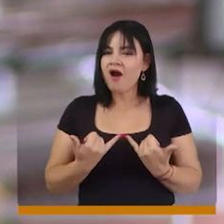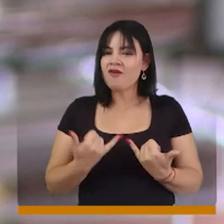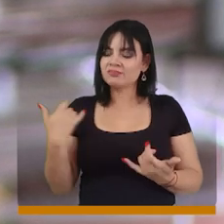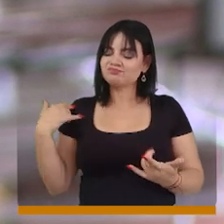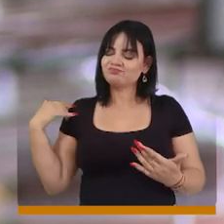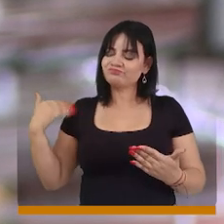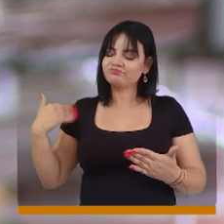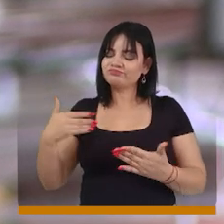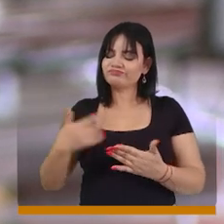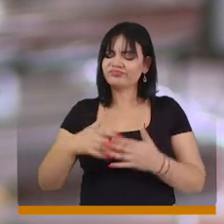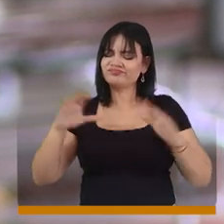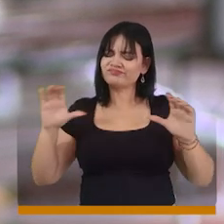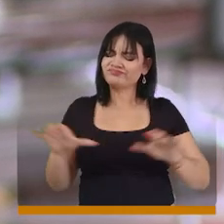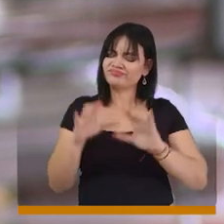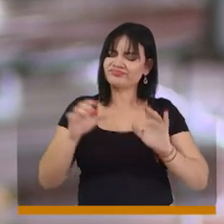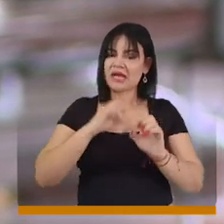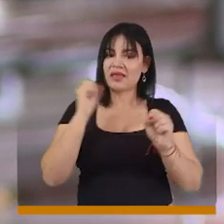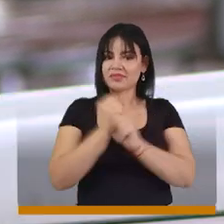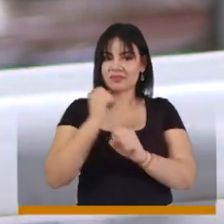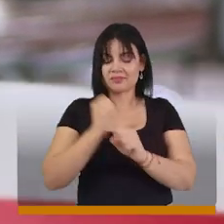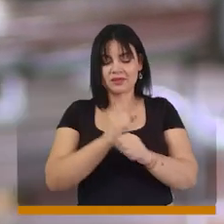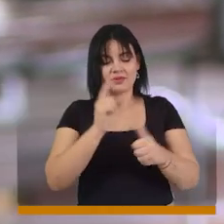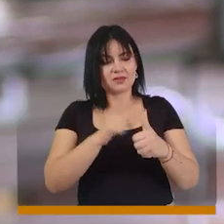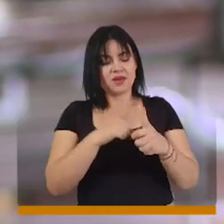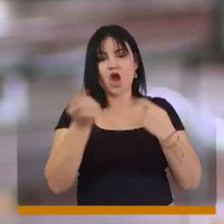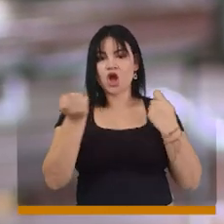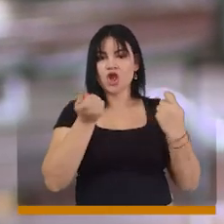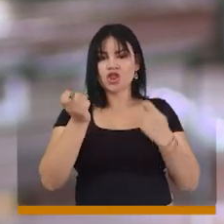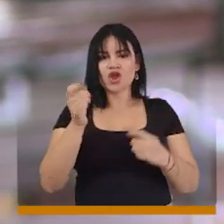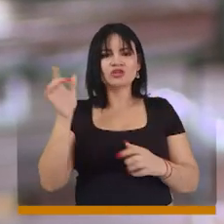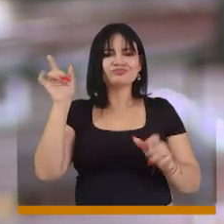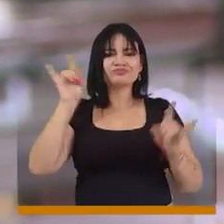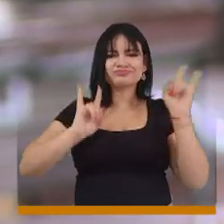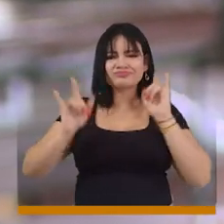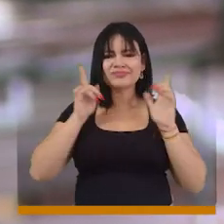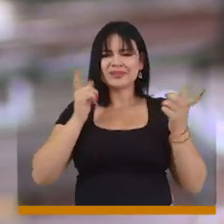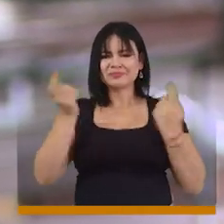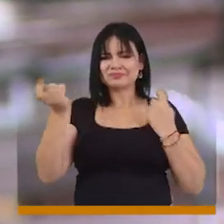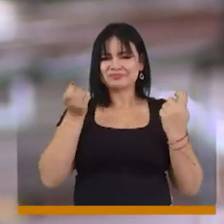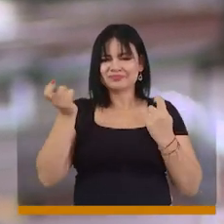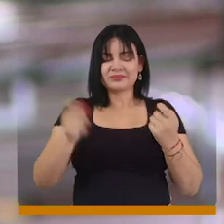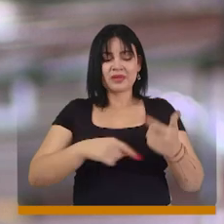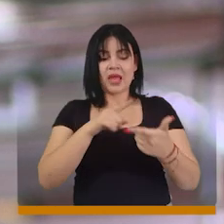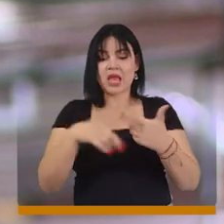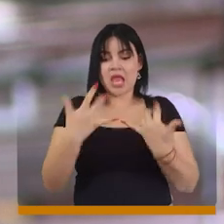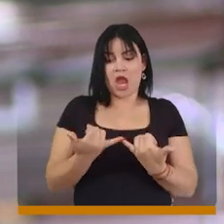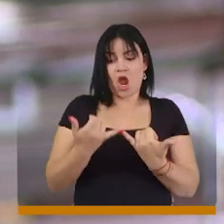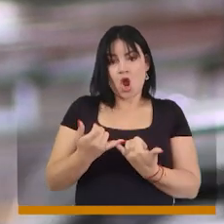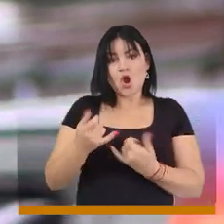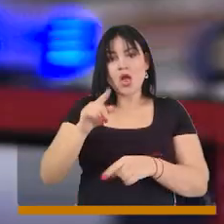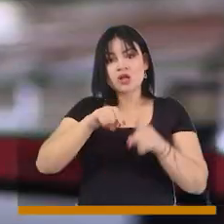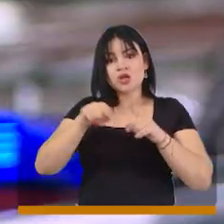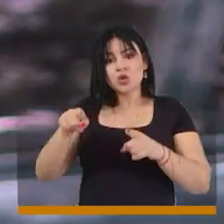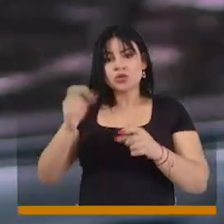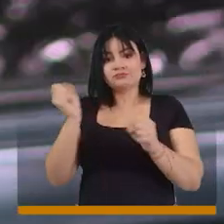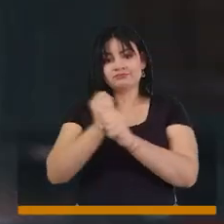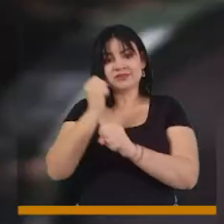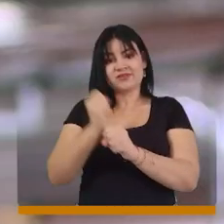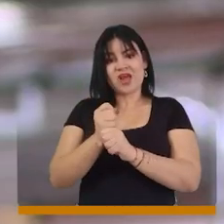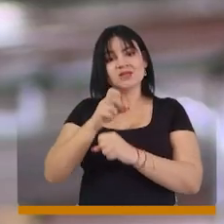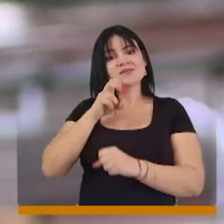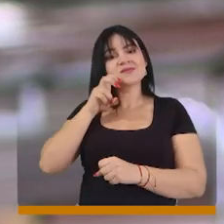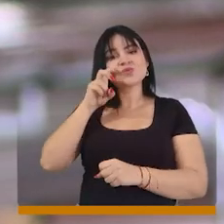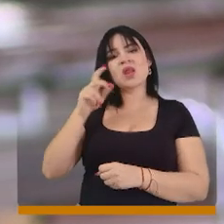Hasta este momento venimos trabajando con todo el tema de lo que es el control del ruido y hoy con este tema de las